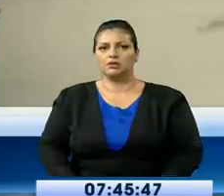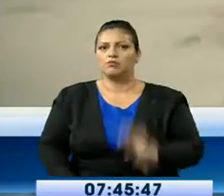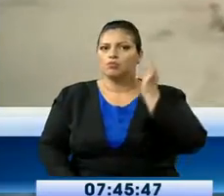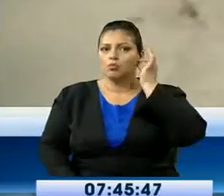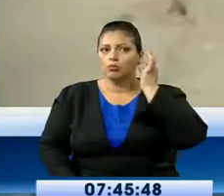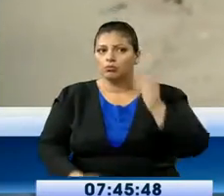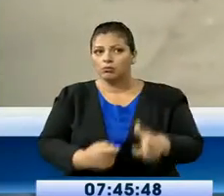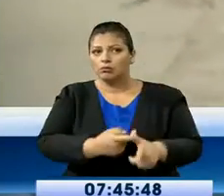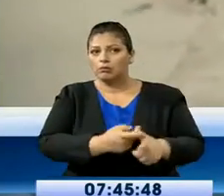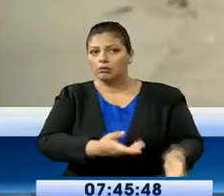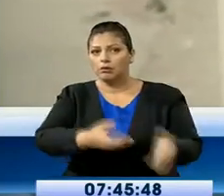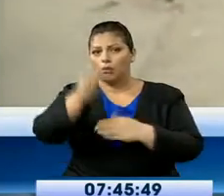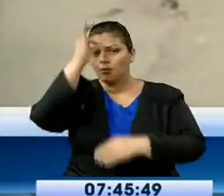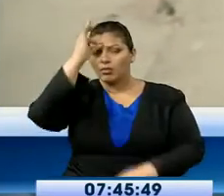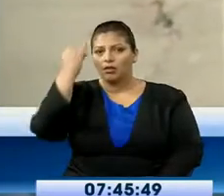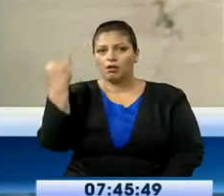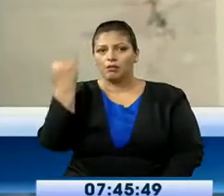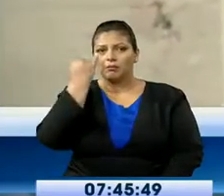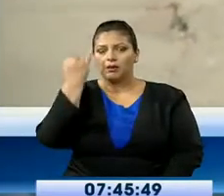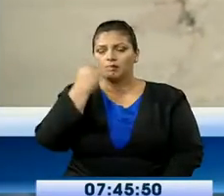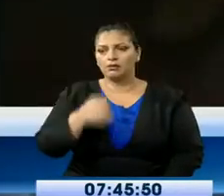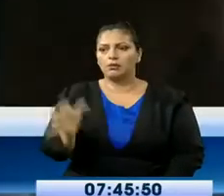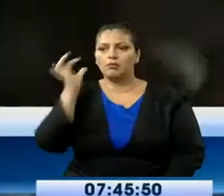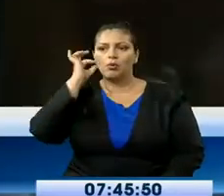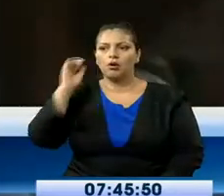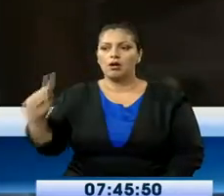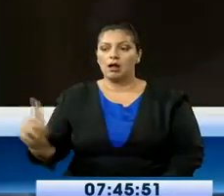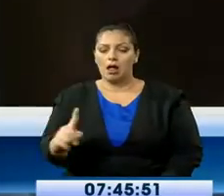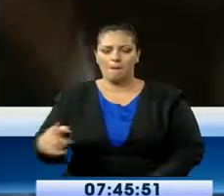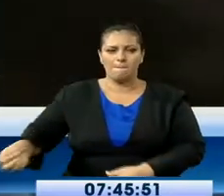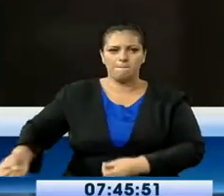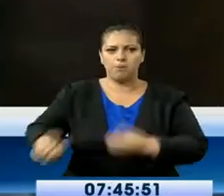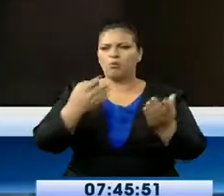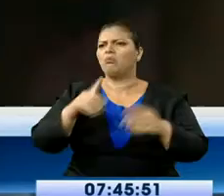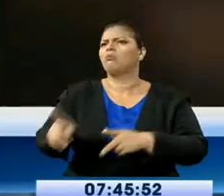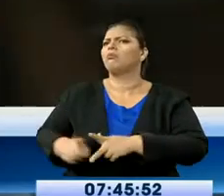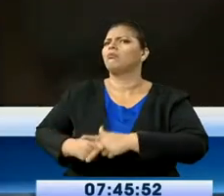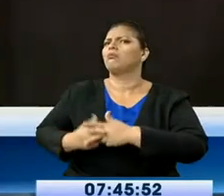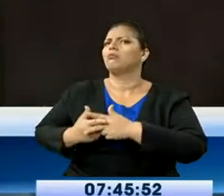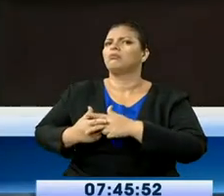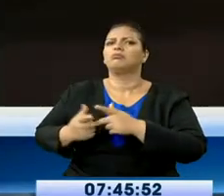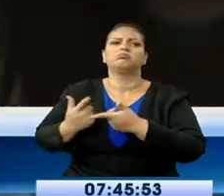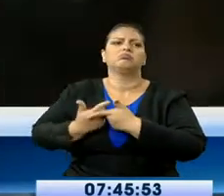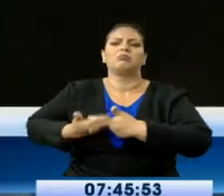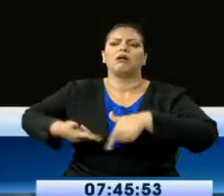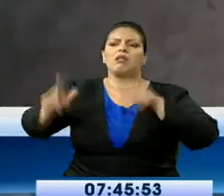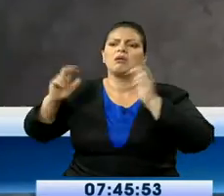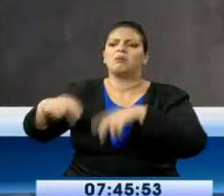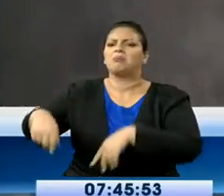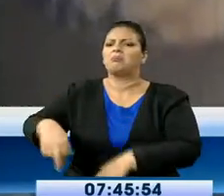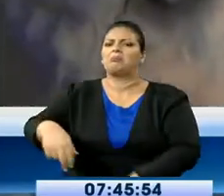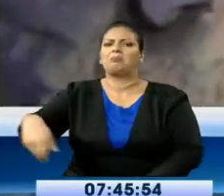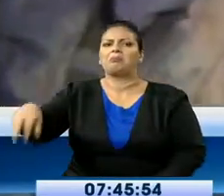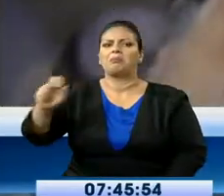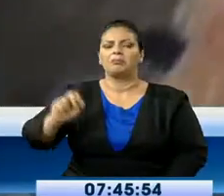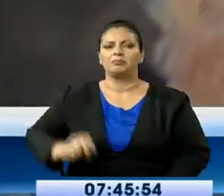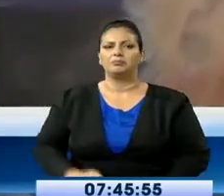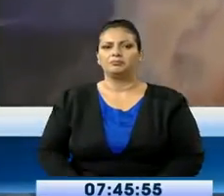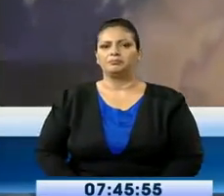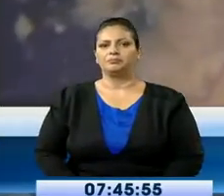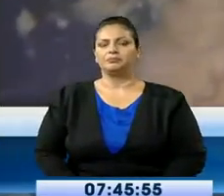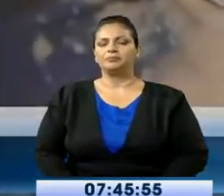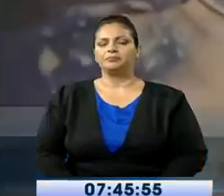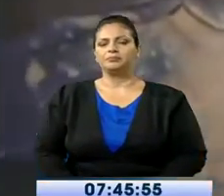Y el presunto agresor o agresora, campantes e impunes. Por ahora, informó